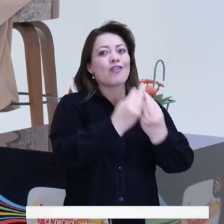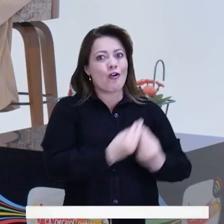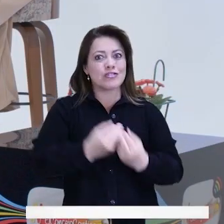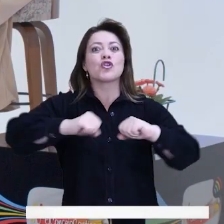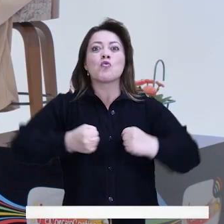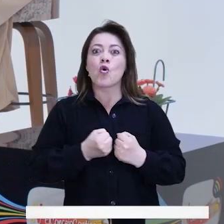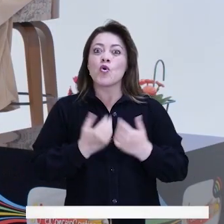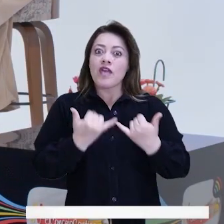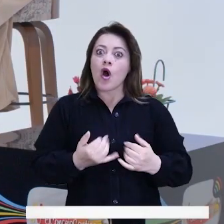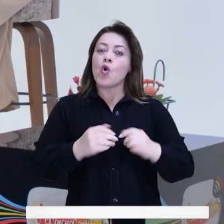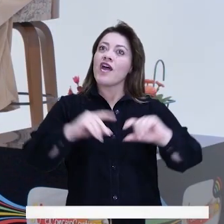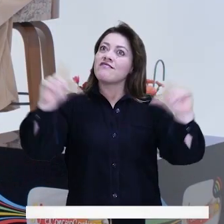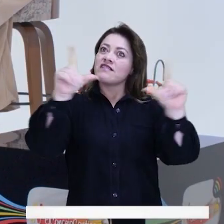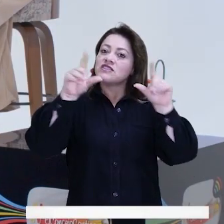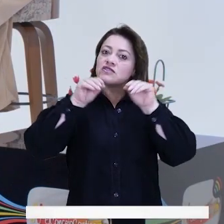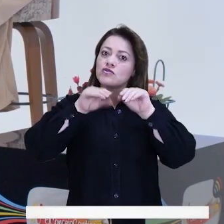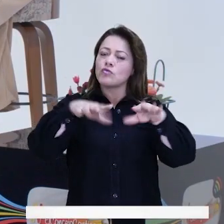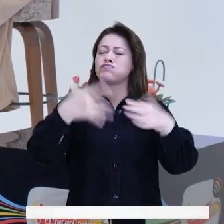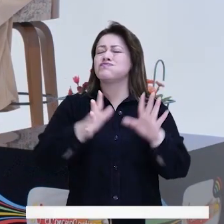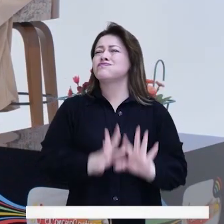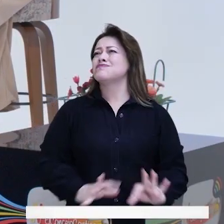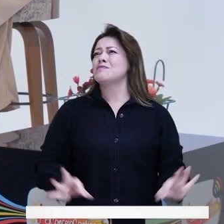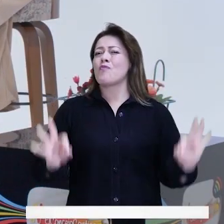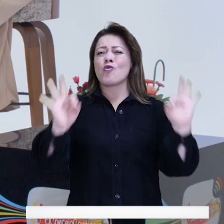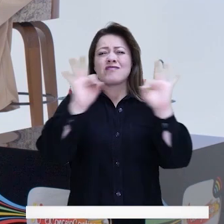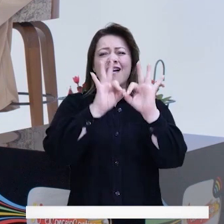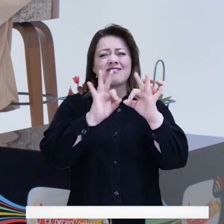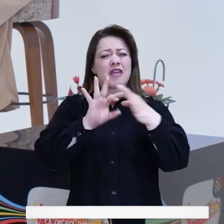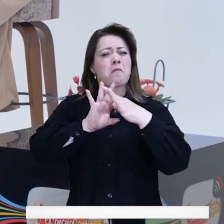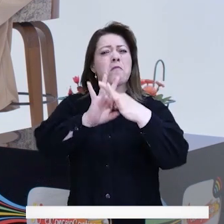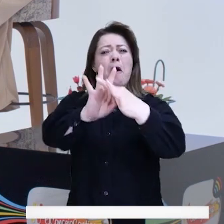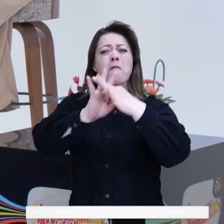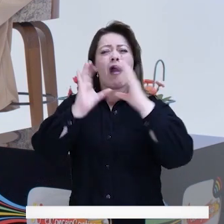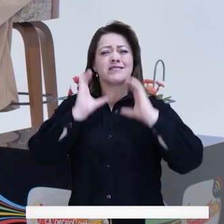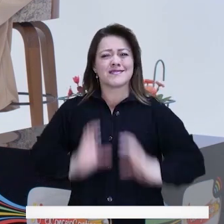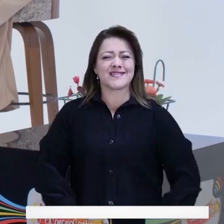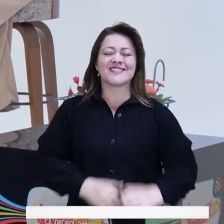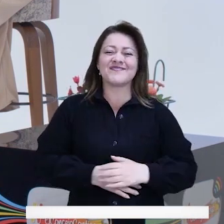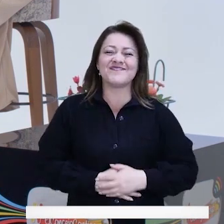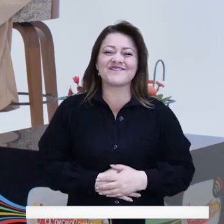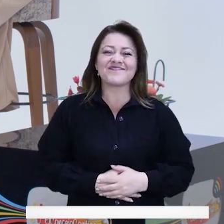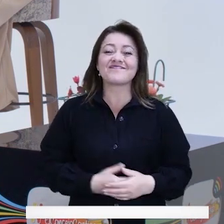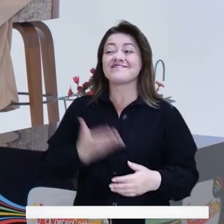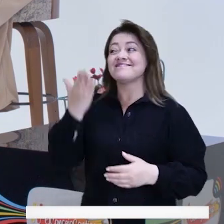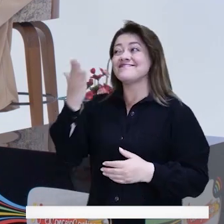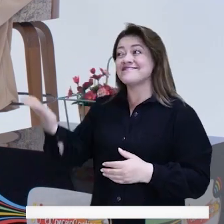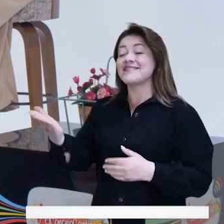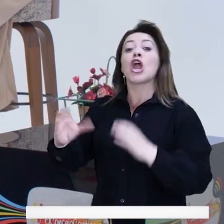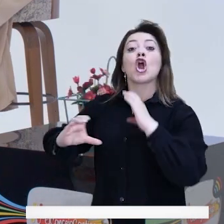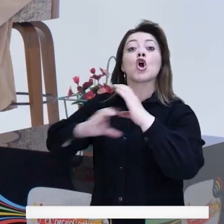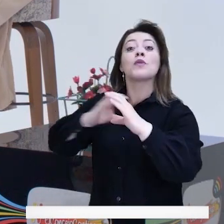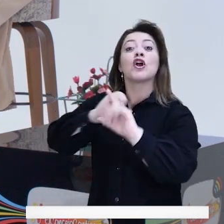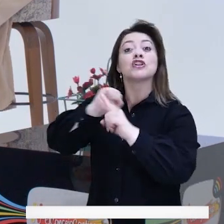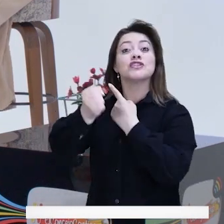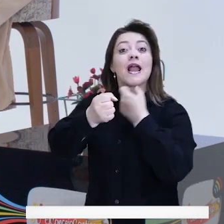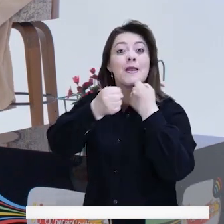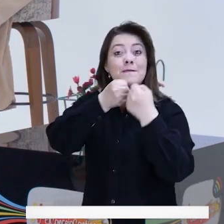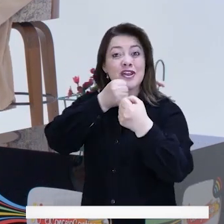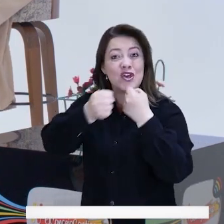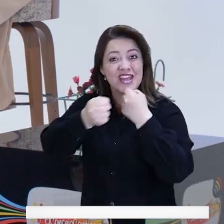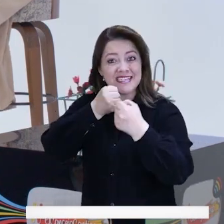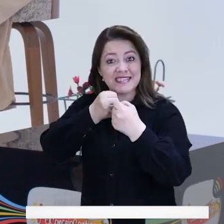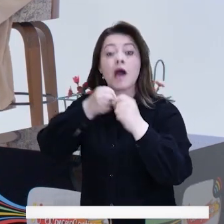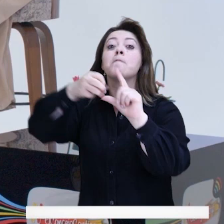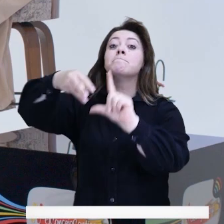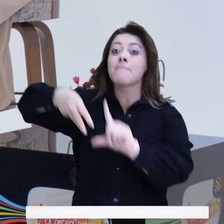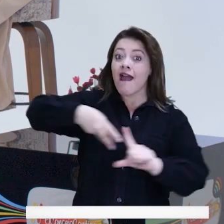el Consejo de Bogotá vuelva a tener un espacio de televisión tan importante para tener comunicación con los bogotanos. Nuestra concejala es comunicadora